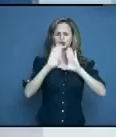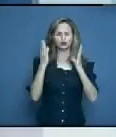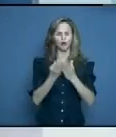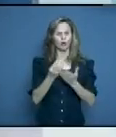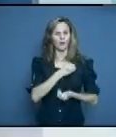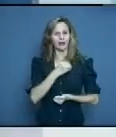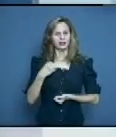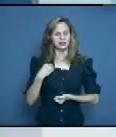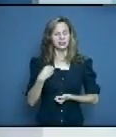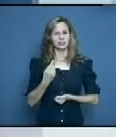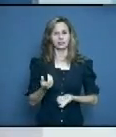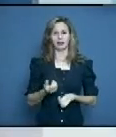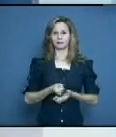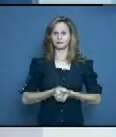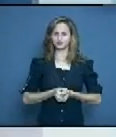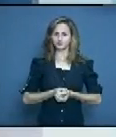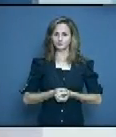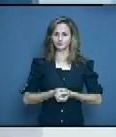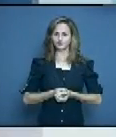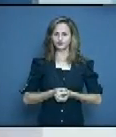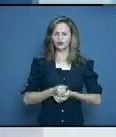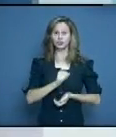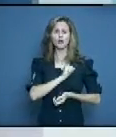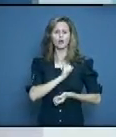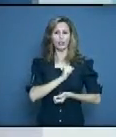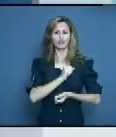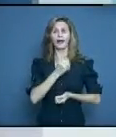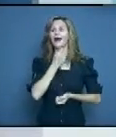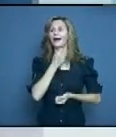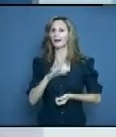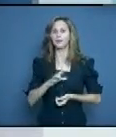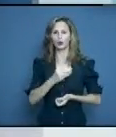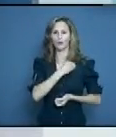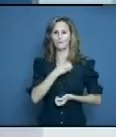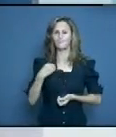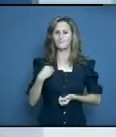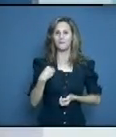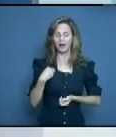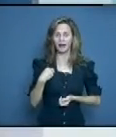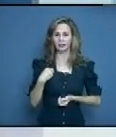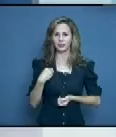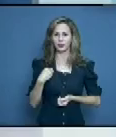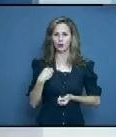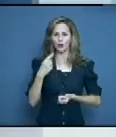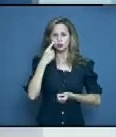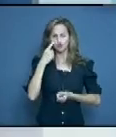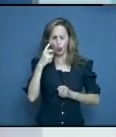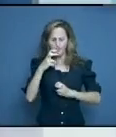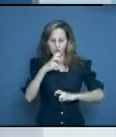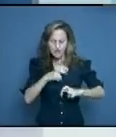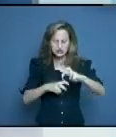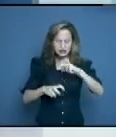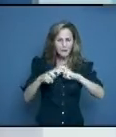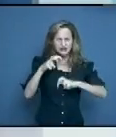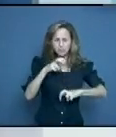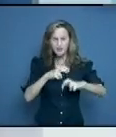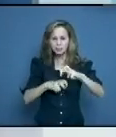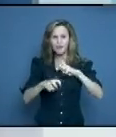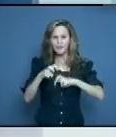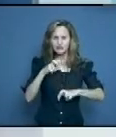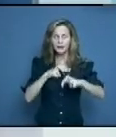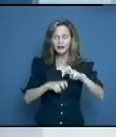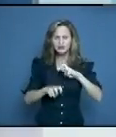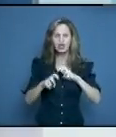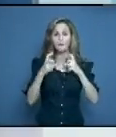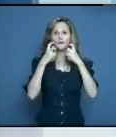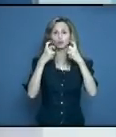yo quisiera haberme hecho médico cuando yo encuentro tanta información excelente en las redes, donde quiera. Nosotros tenemos